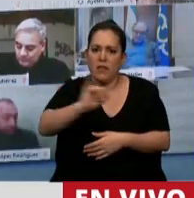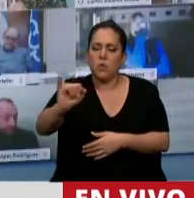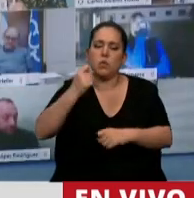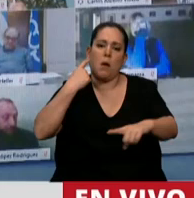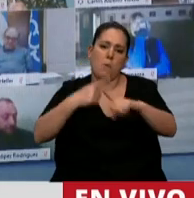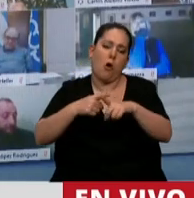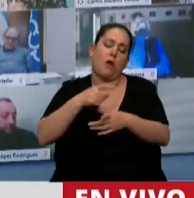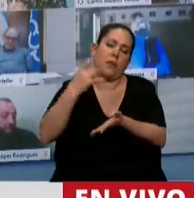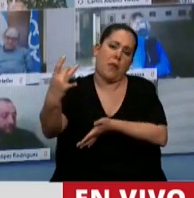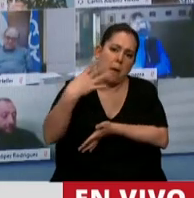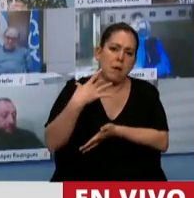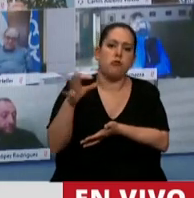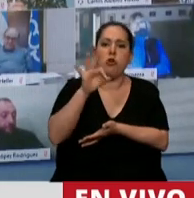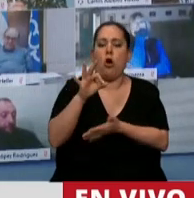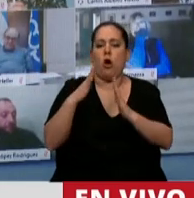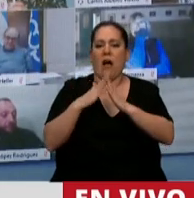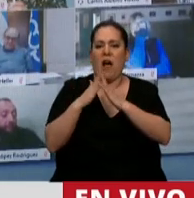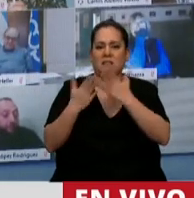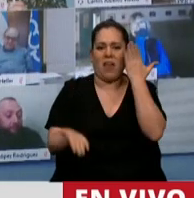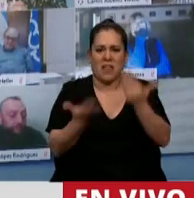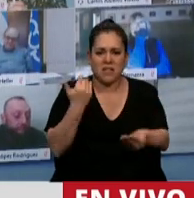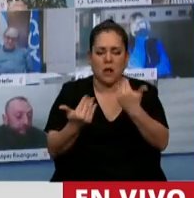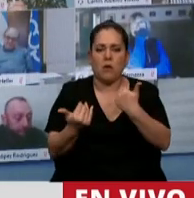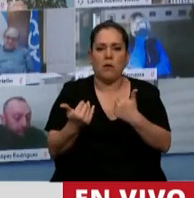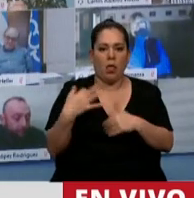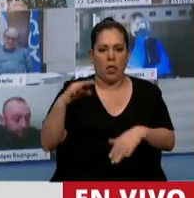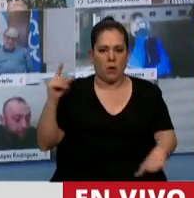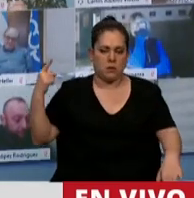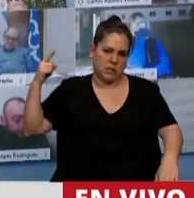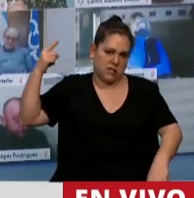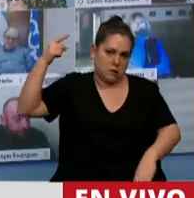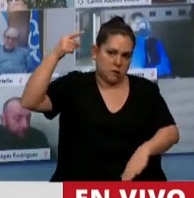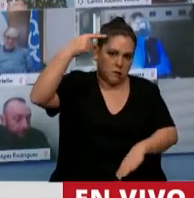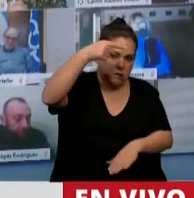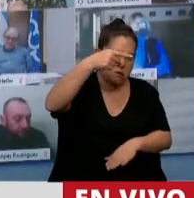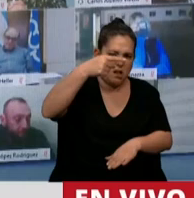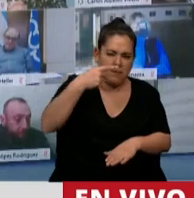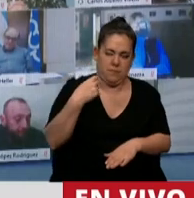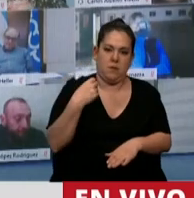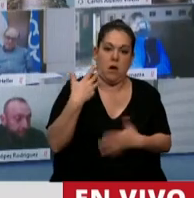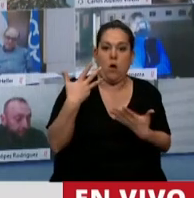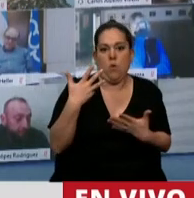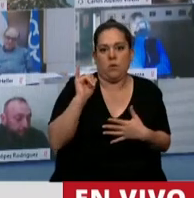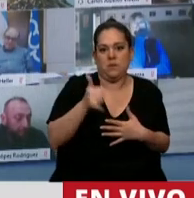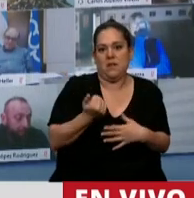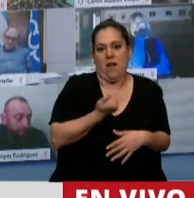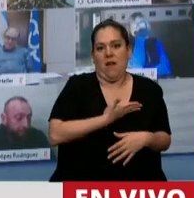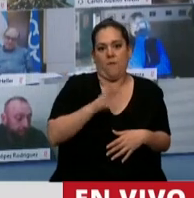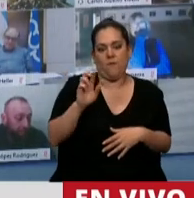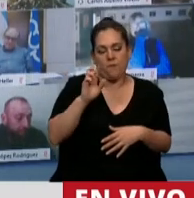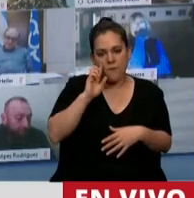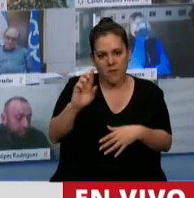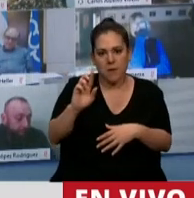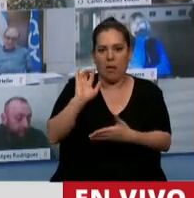por un desalojo, tiene que hacer 300 kilómetros hacia Pico Truncado, pero eso sí, va a tardar la AFIP que lo va a ejecutar en